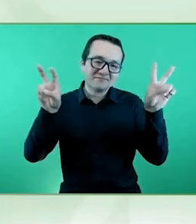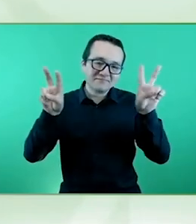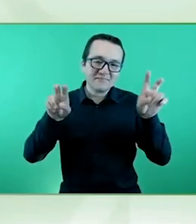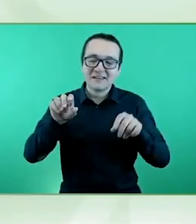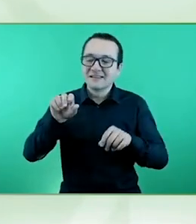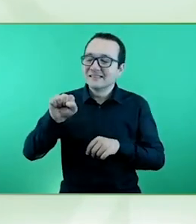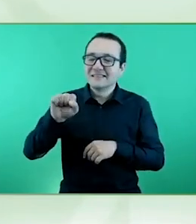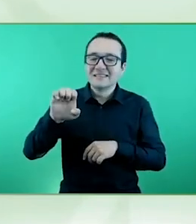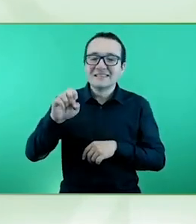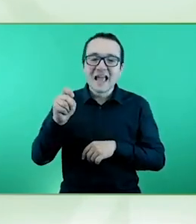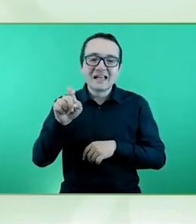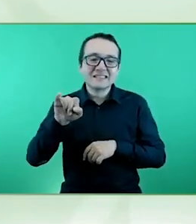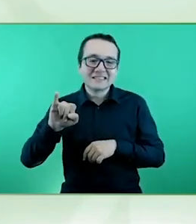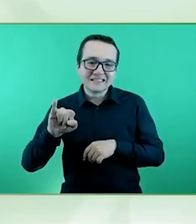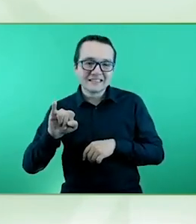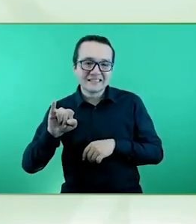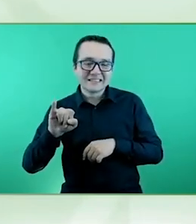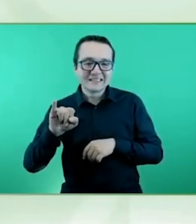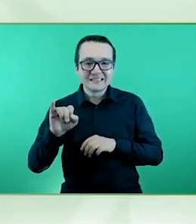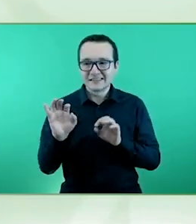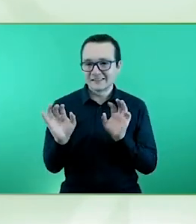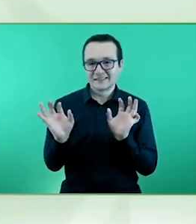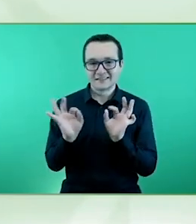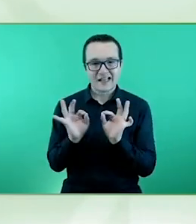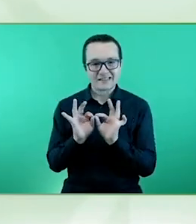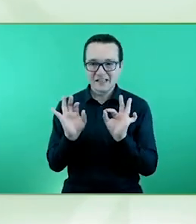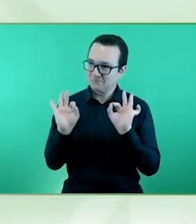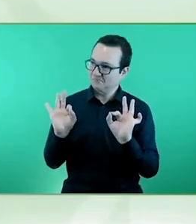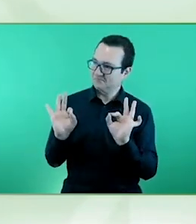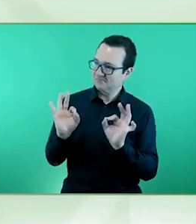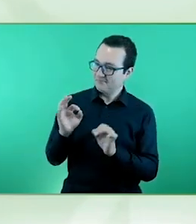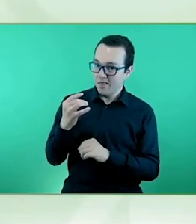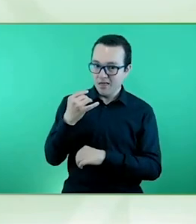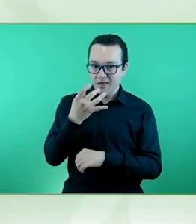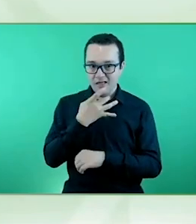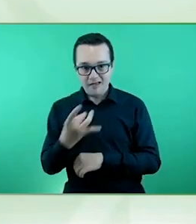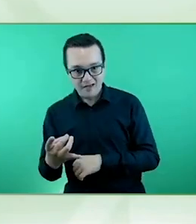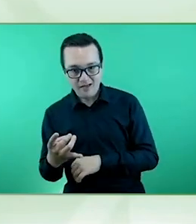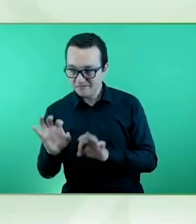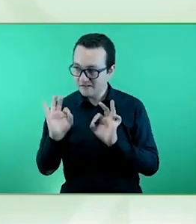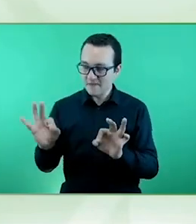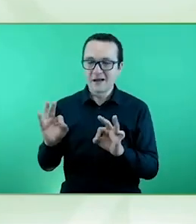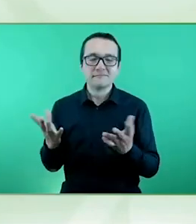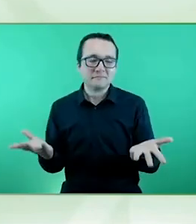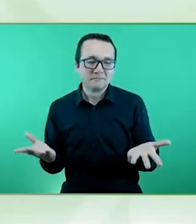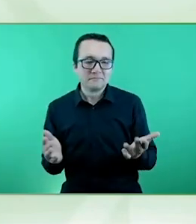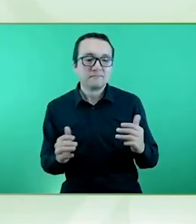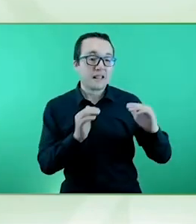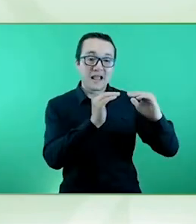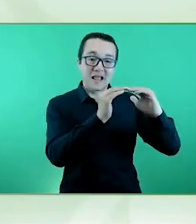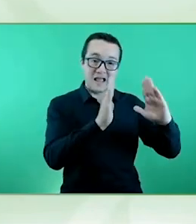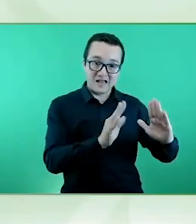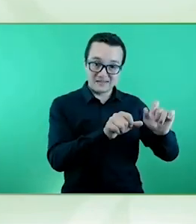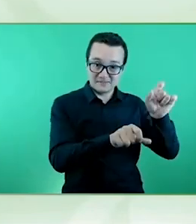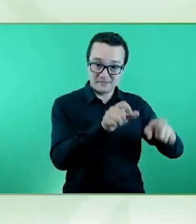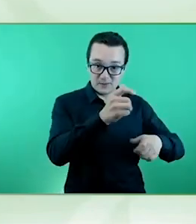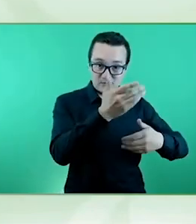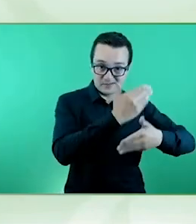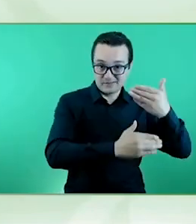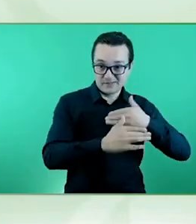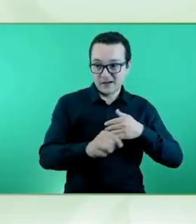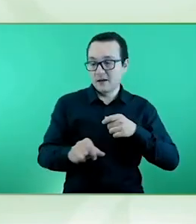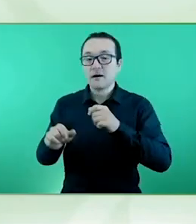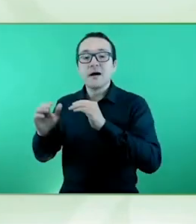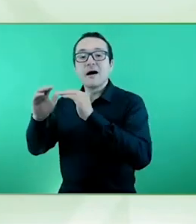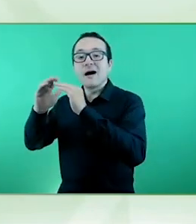la casa de una persona o que tiene algún miembro con discapacidad de la que no tiene ninguna persona